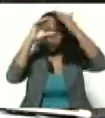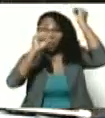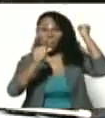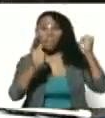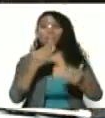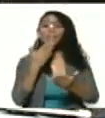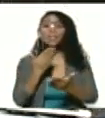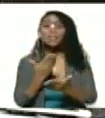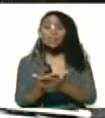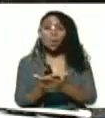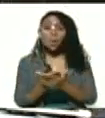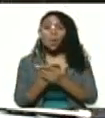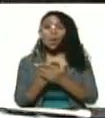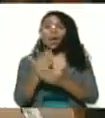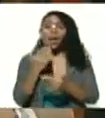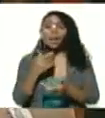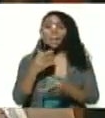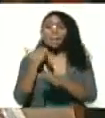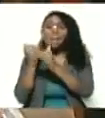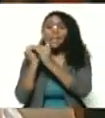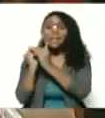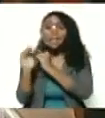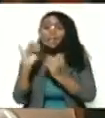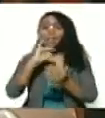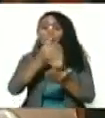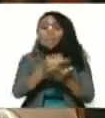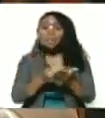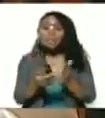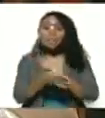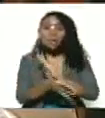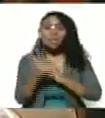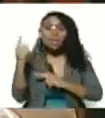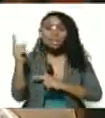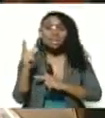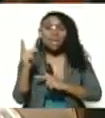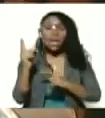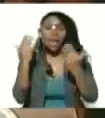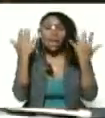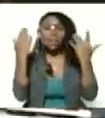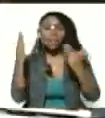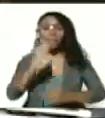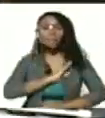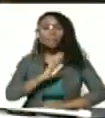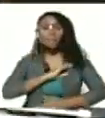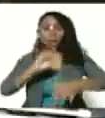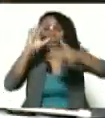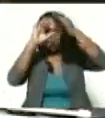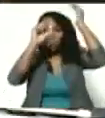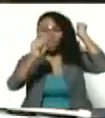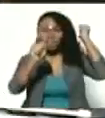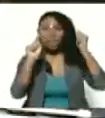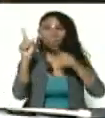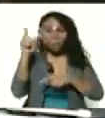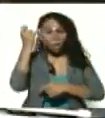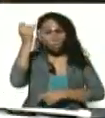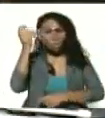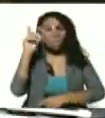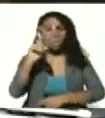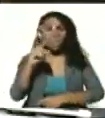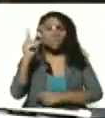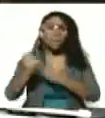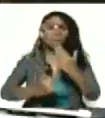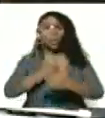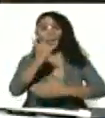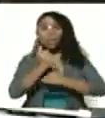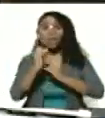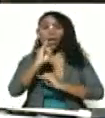pasáramos la ELAM a manos de la cancillería. Es una opción, es un proyecto